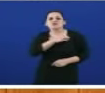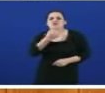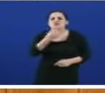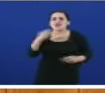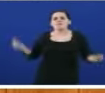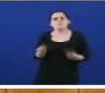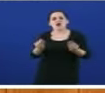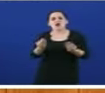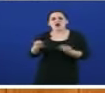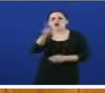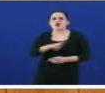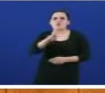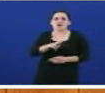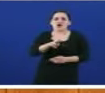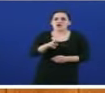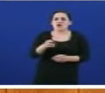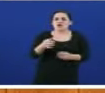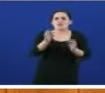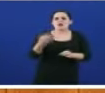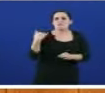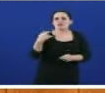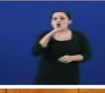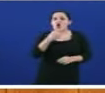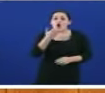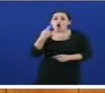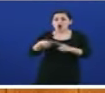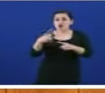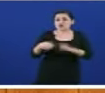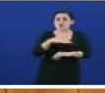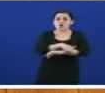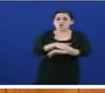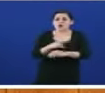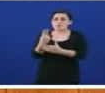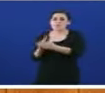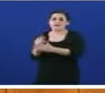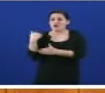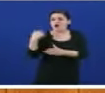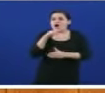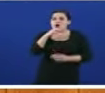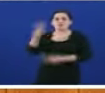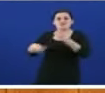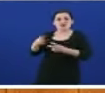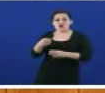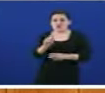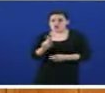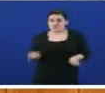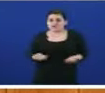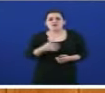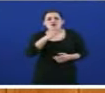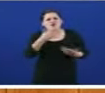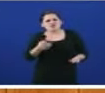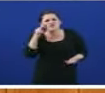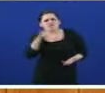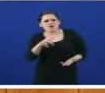tampouco a derrubar o que os seus antecesodes fixeran ben. Mas nestes meses, señoría, vostede dedicouse casi exclusivamente a